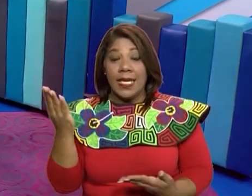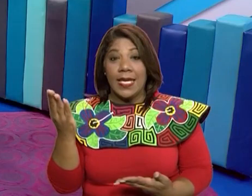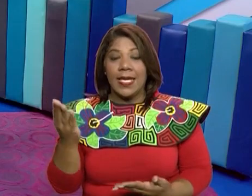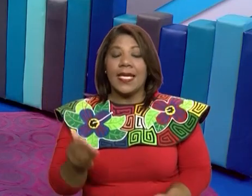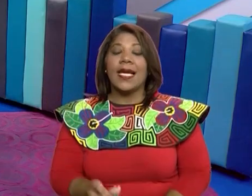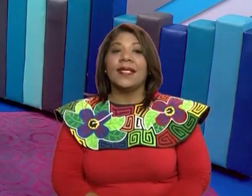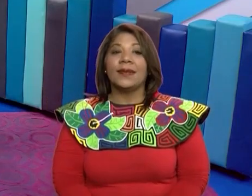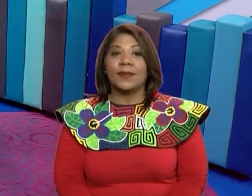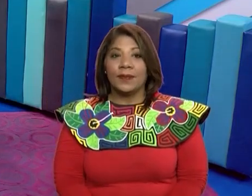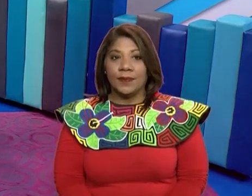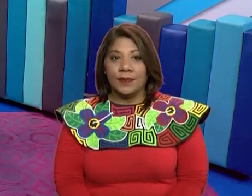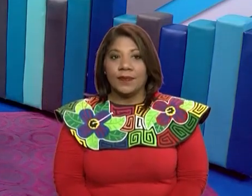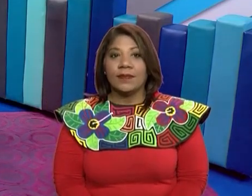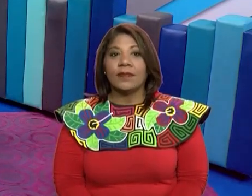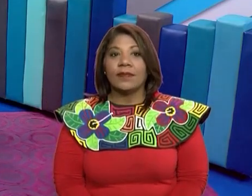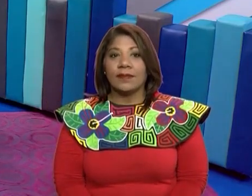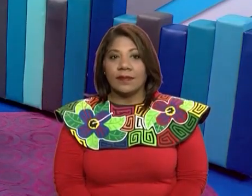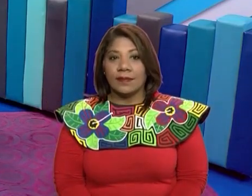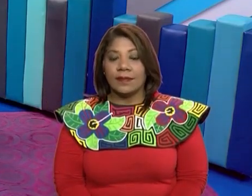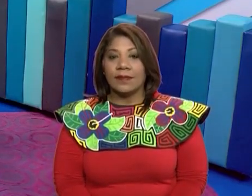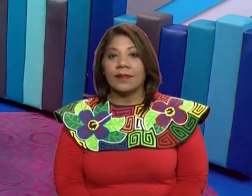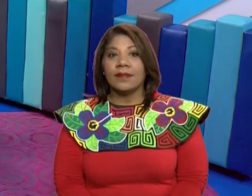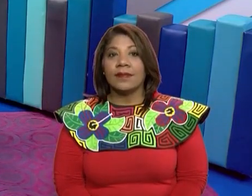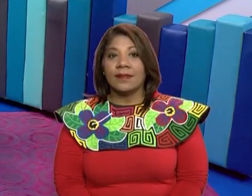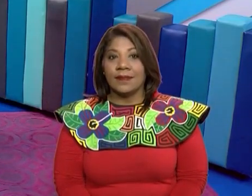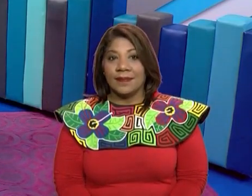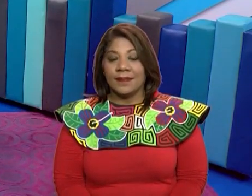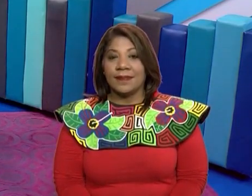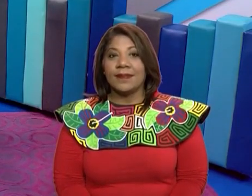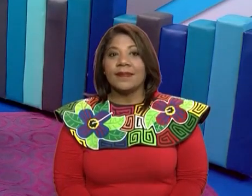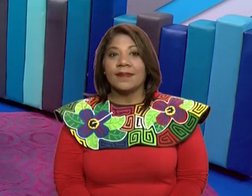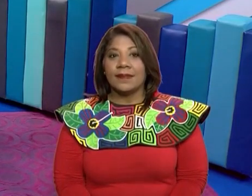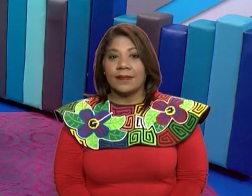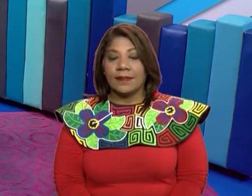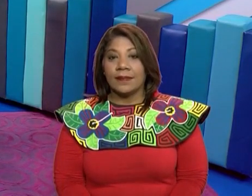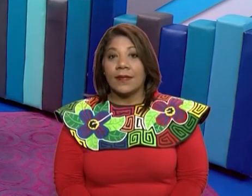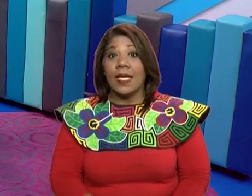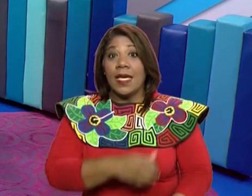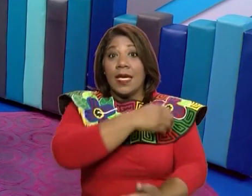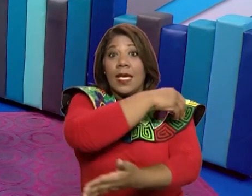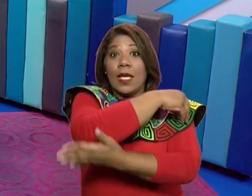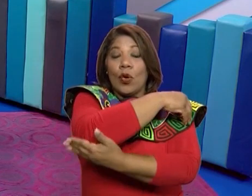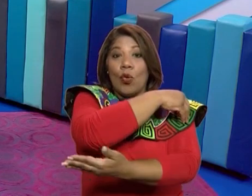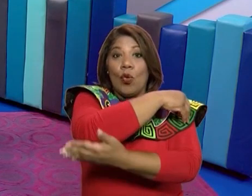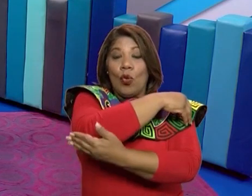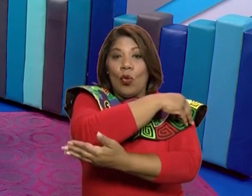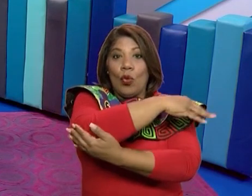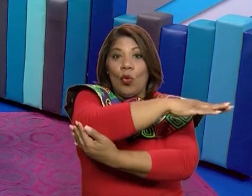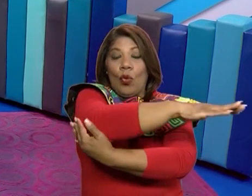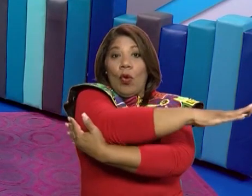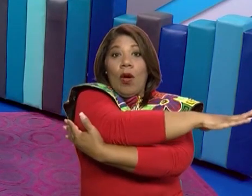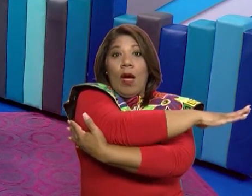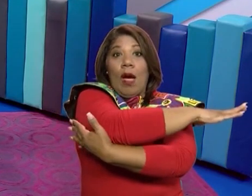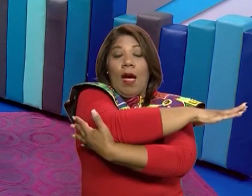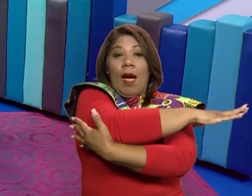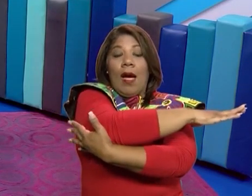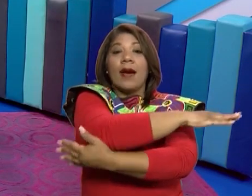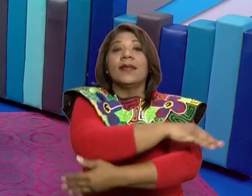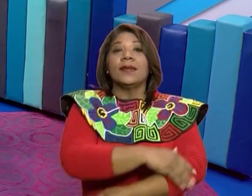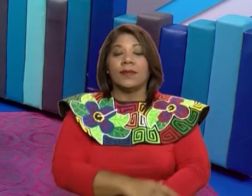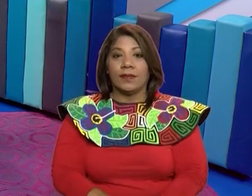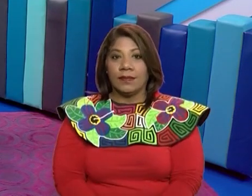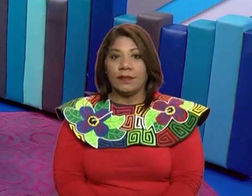Vamos a estirarlos, vamos a poner un brazo adelante y con la otra mano vamos a tratar de empujarla.